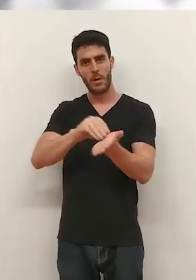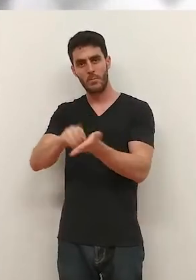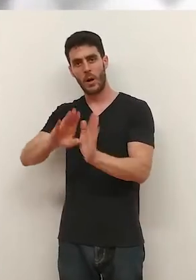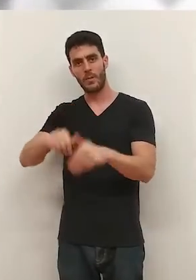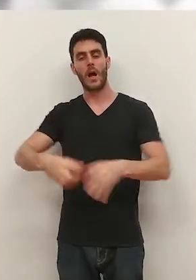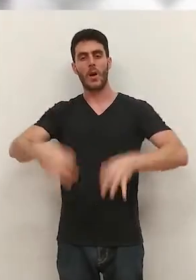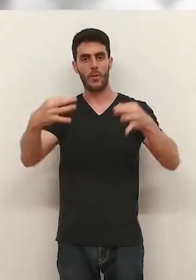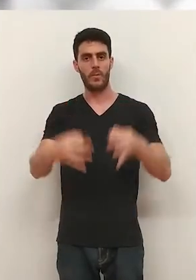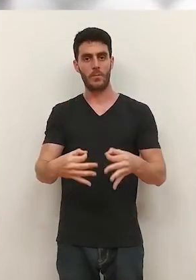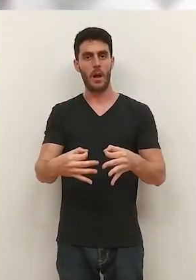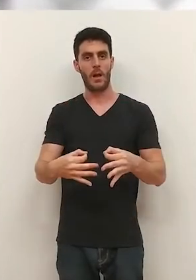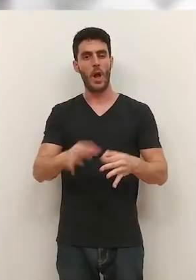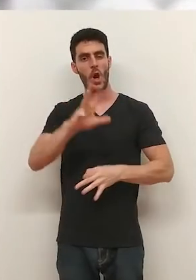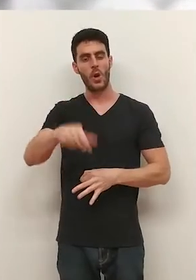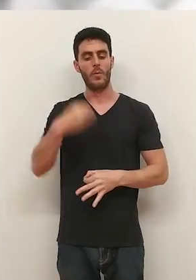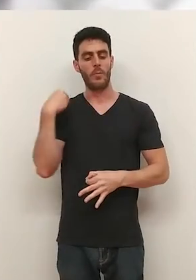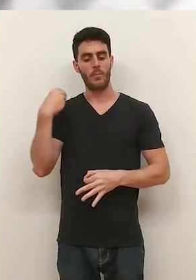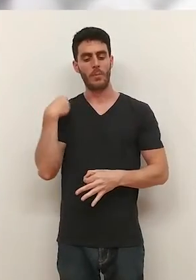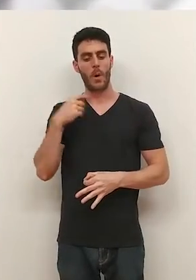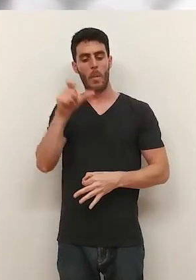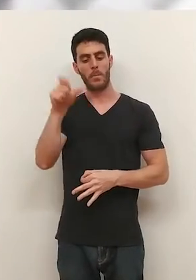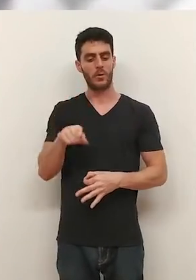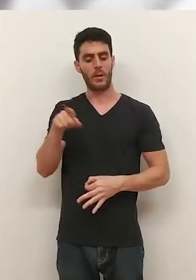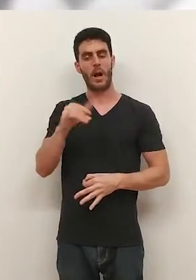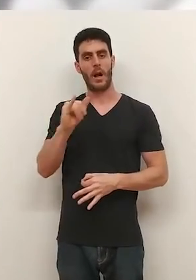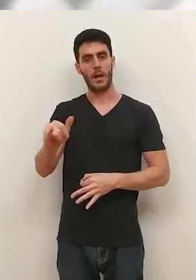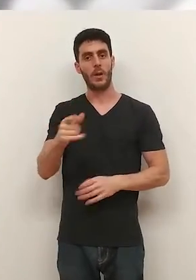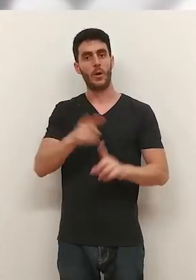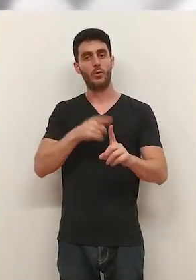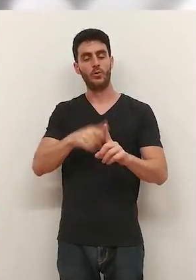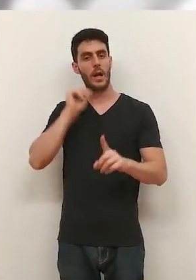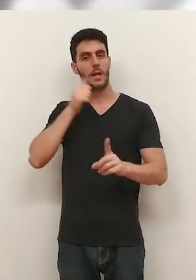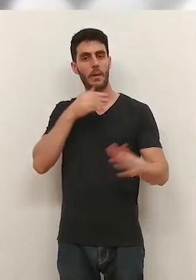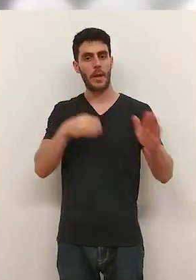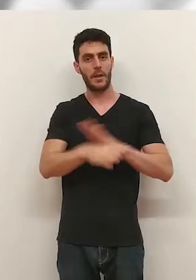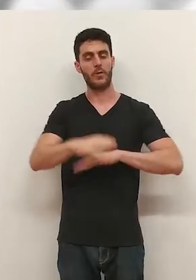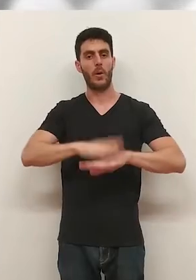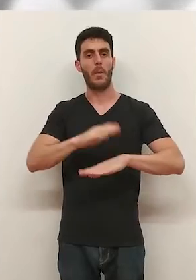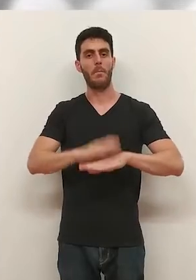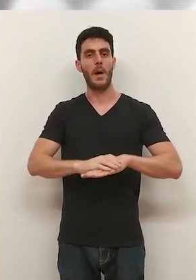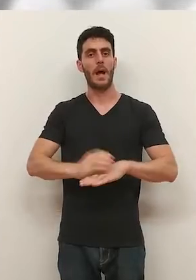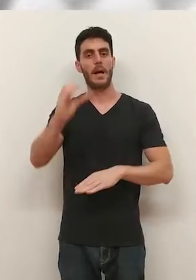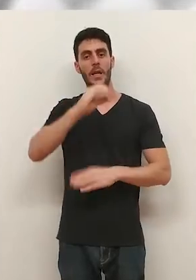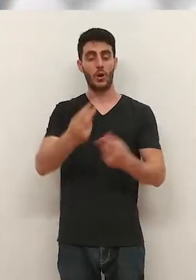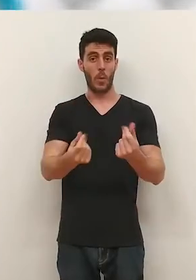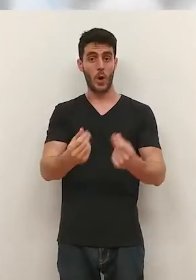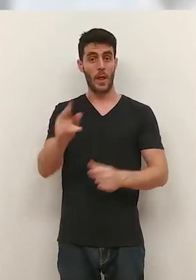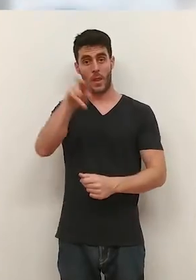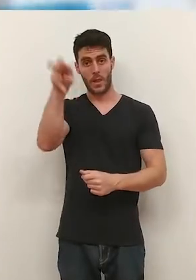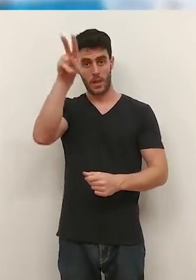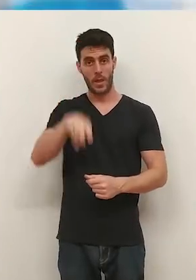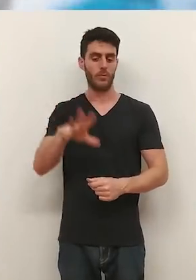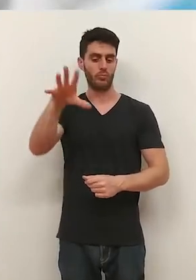los agentes los que pudieron confirmar que detrás de esta sustracción se encontraba este asesor, que había utilizado las claves de acceso para hacerse con las